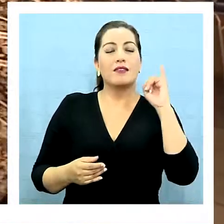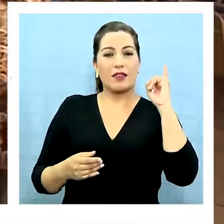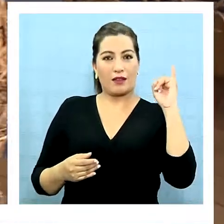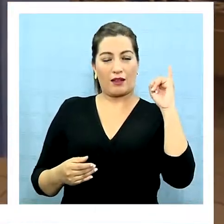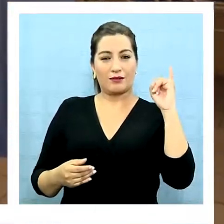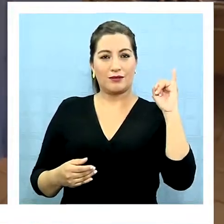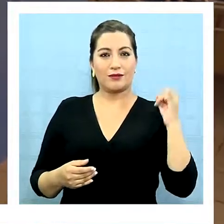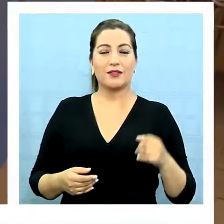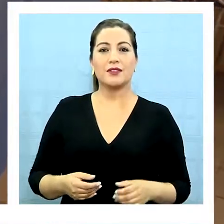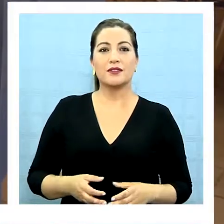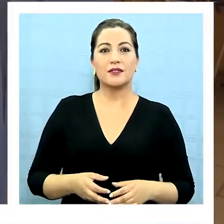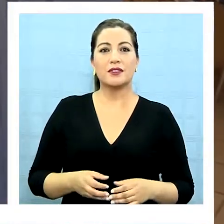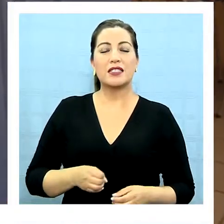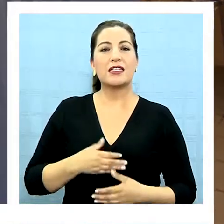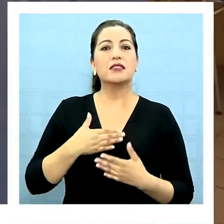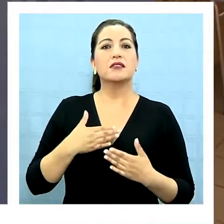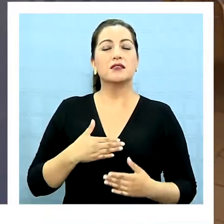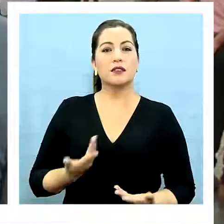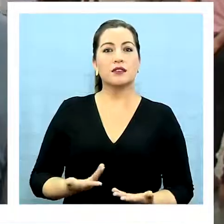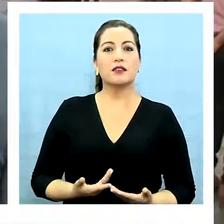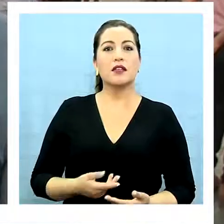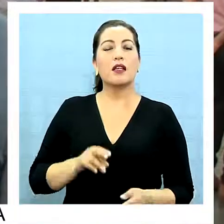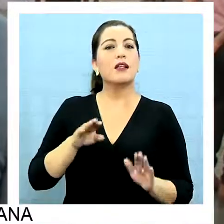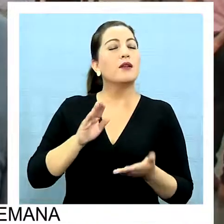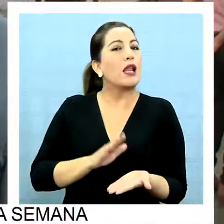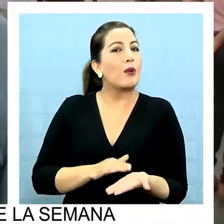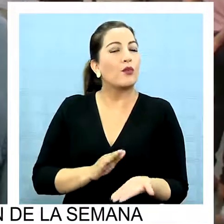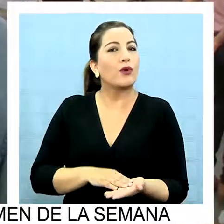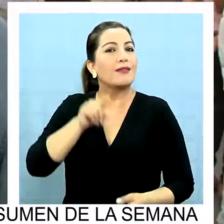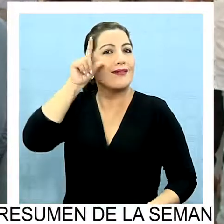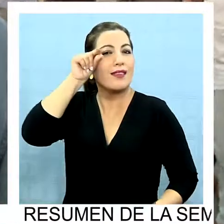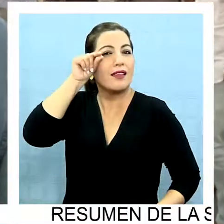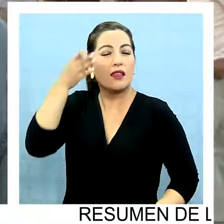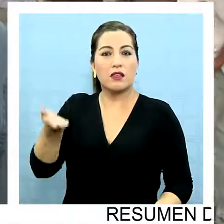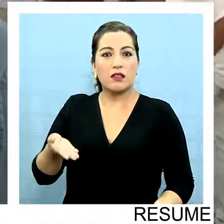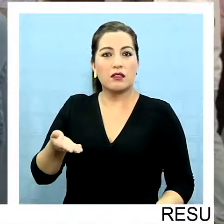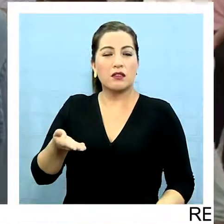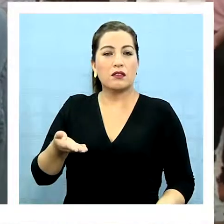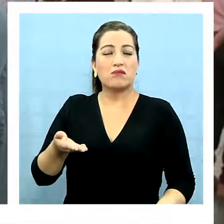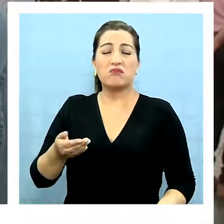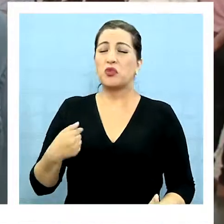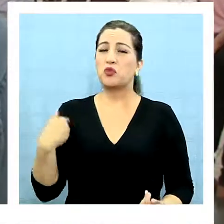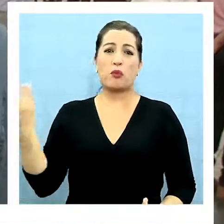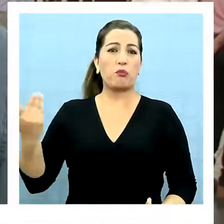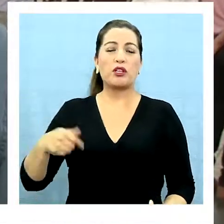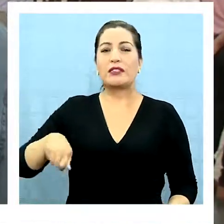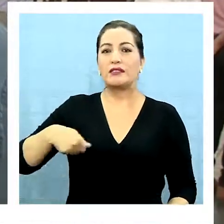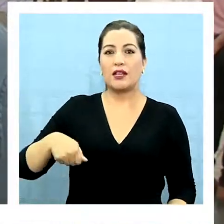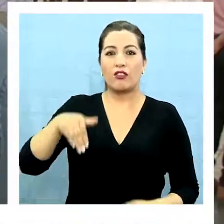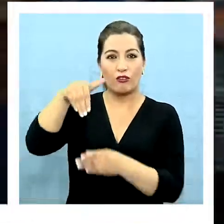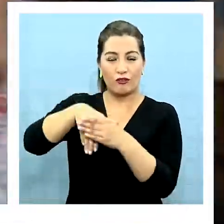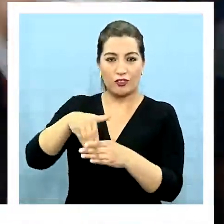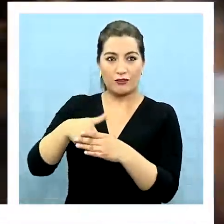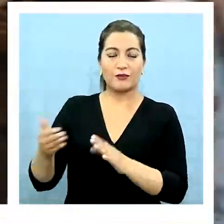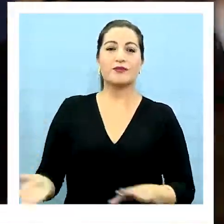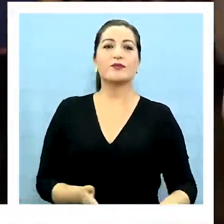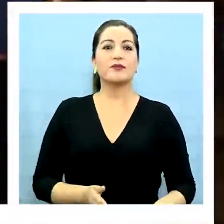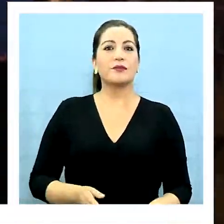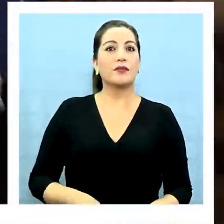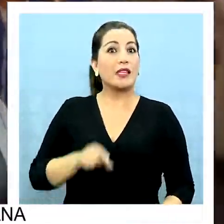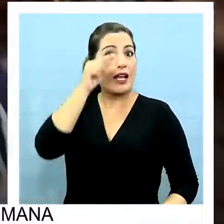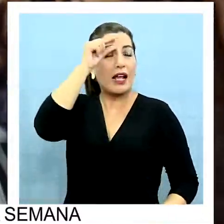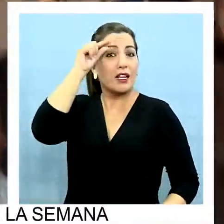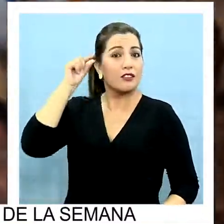izquierda, a los electores que se sienten identificados con la propuesta progresista que representa Guillér, independiente de por quién hayan votado para senador. Al